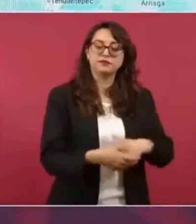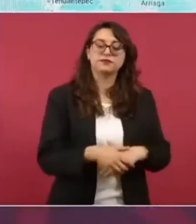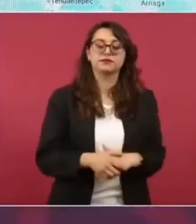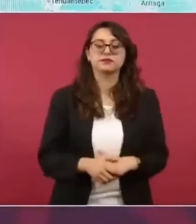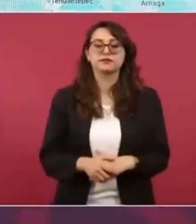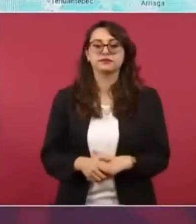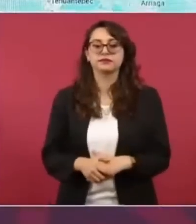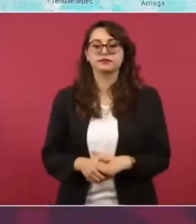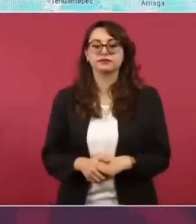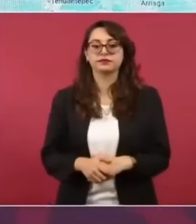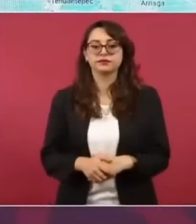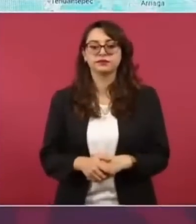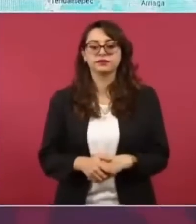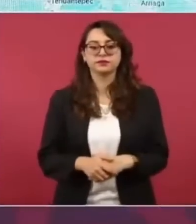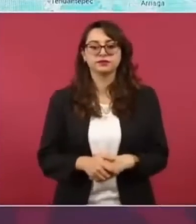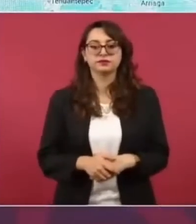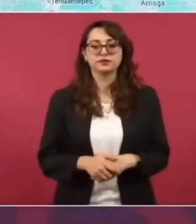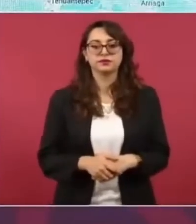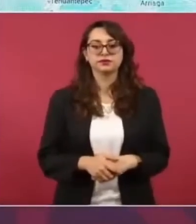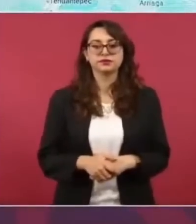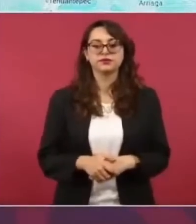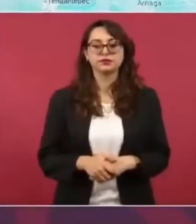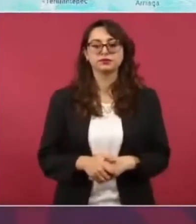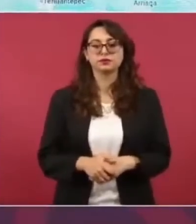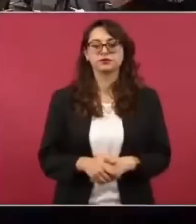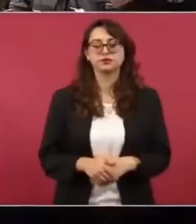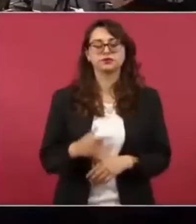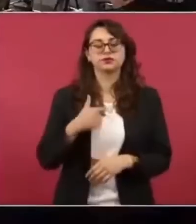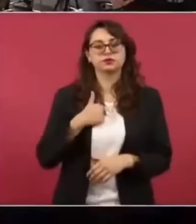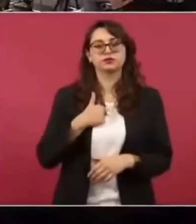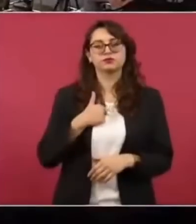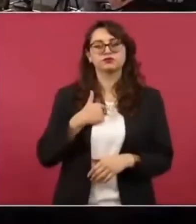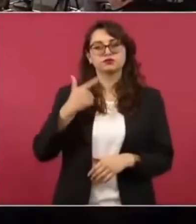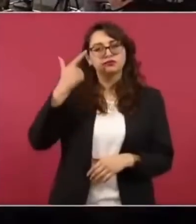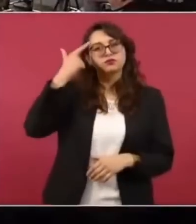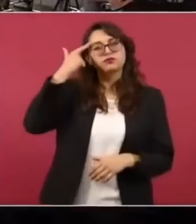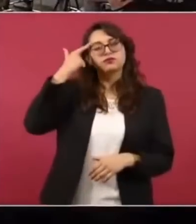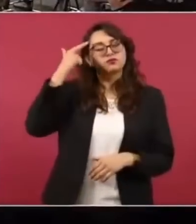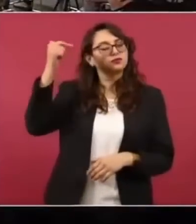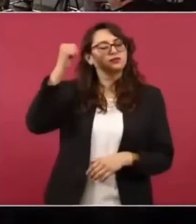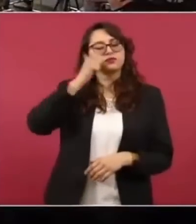Me acuerdo mucho del migrante de allá